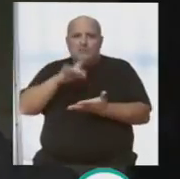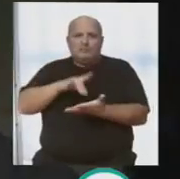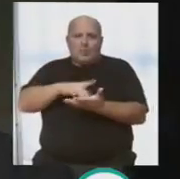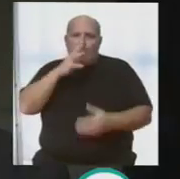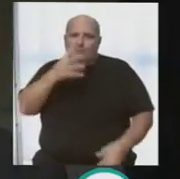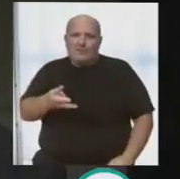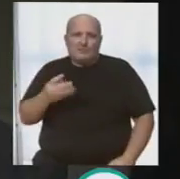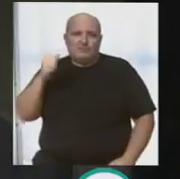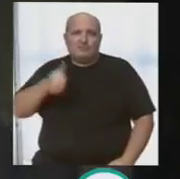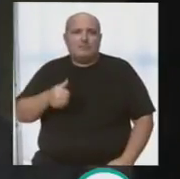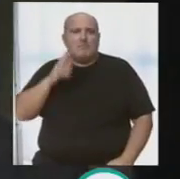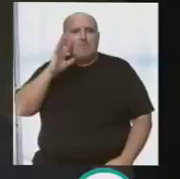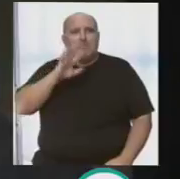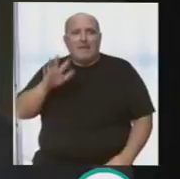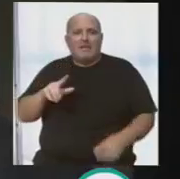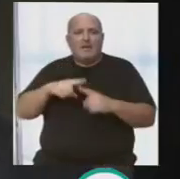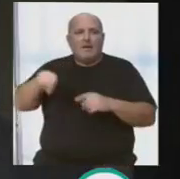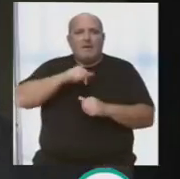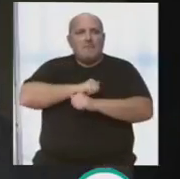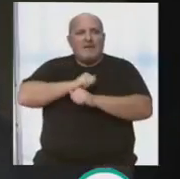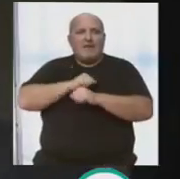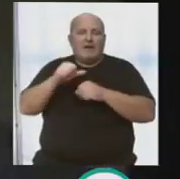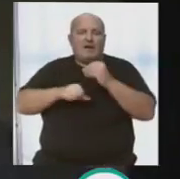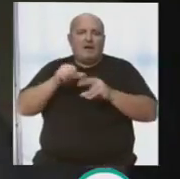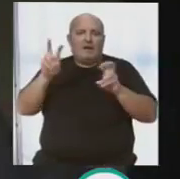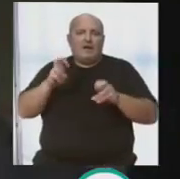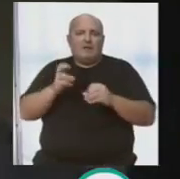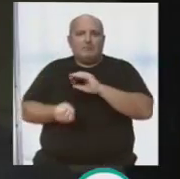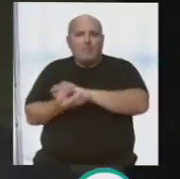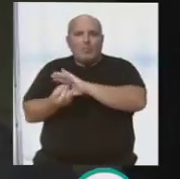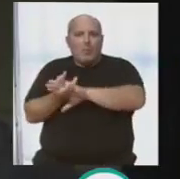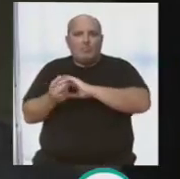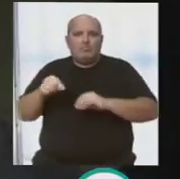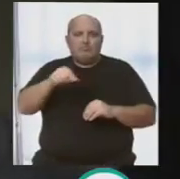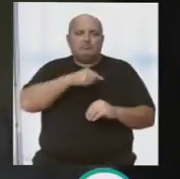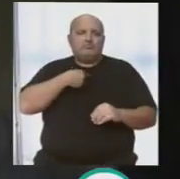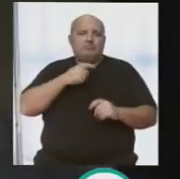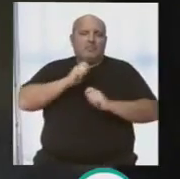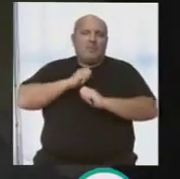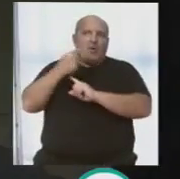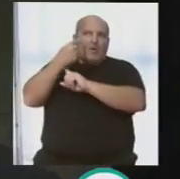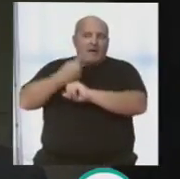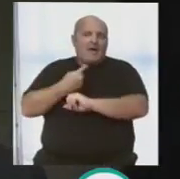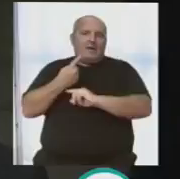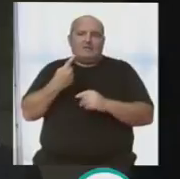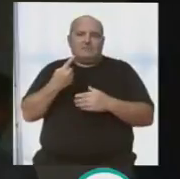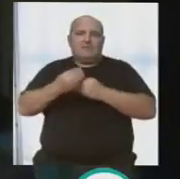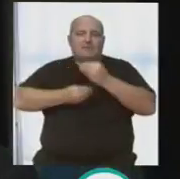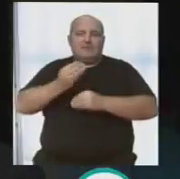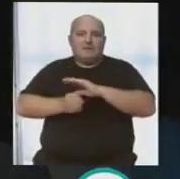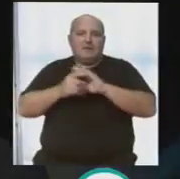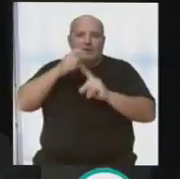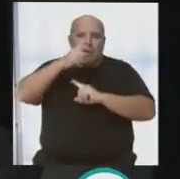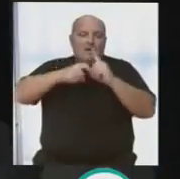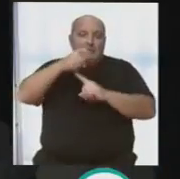realizando, parece ser, porque había gente que lo esperaba, pues que es algo que se está implantando y que, bueno, nos veremos obligados a seguir realizando en